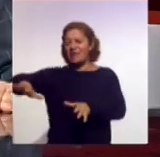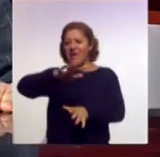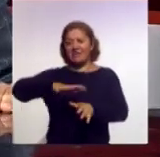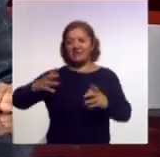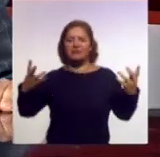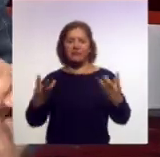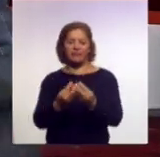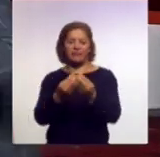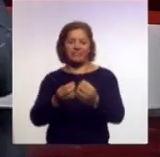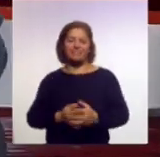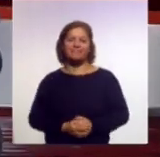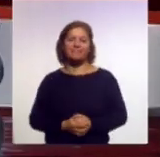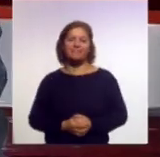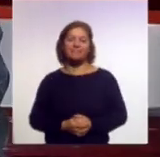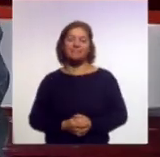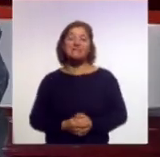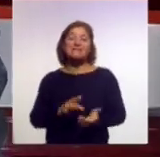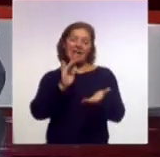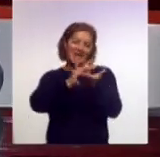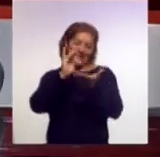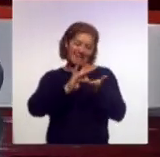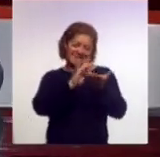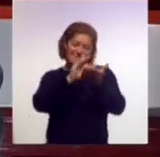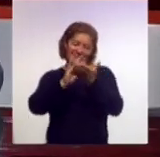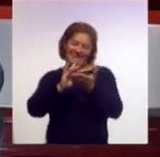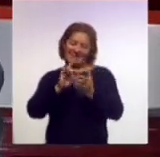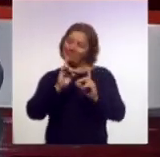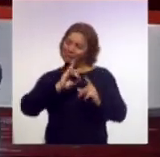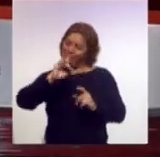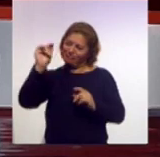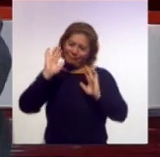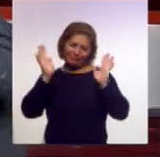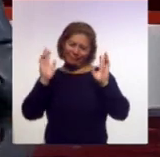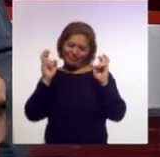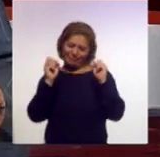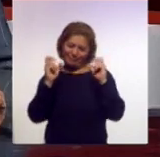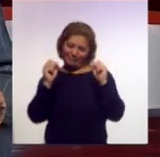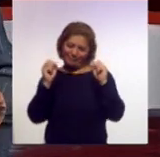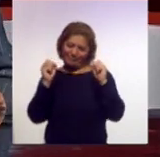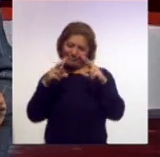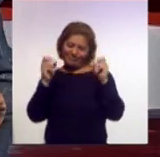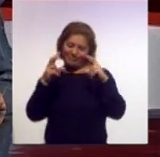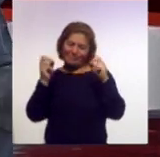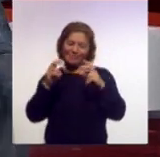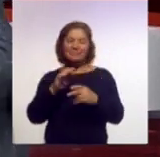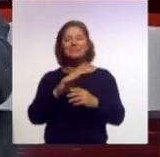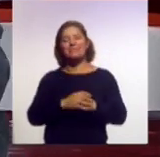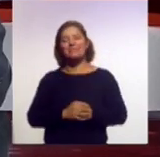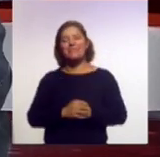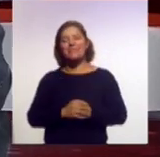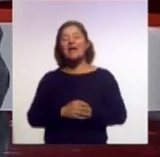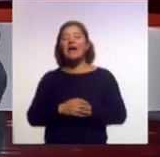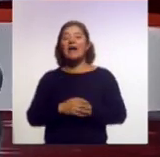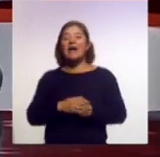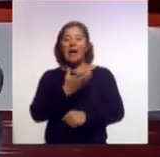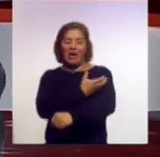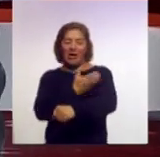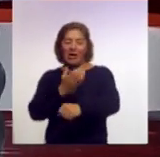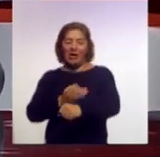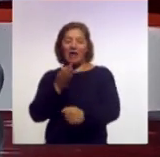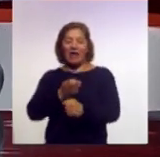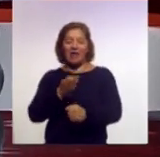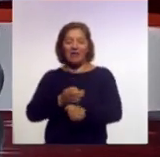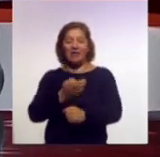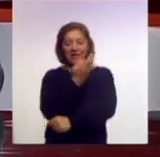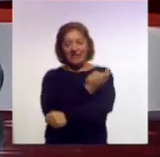Ya nos vamos muchísimas gracias gracias por habernos acompañado en esta la segunda emisión de Ahora Noticias le recuerdo